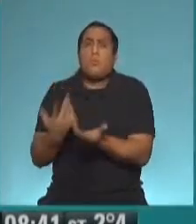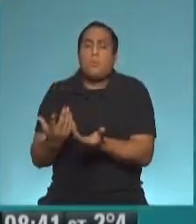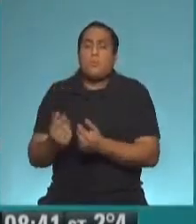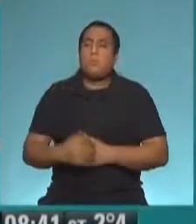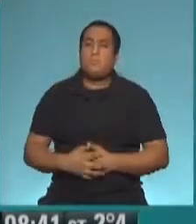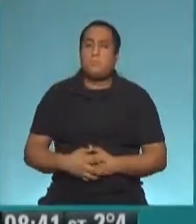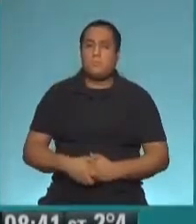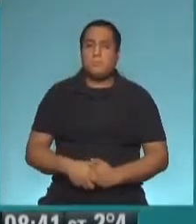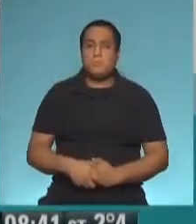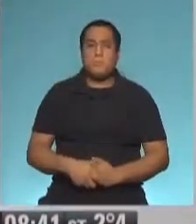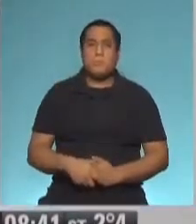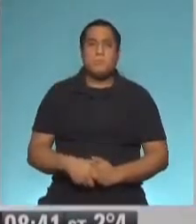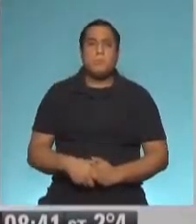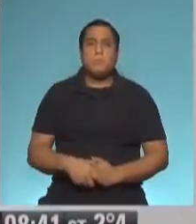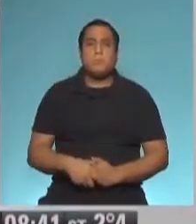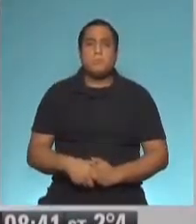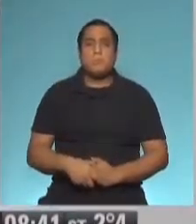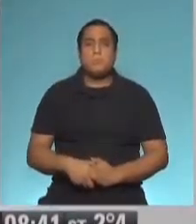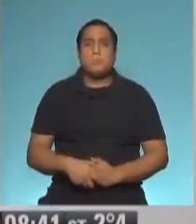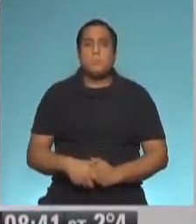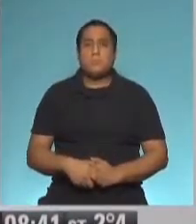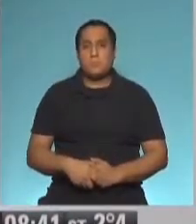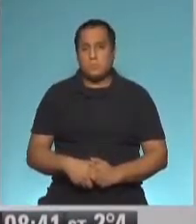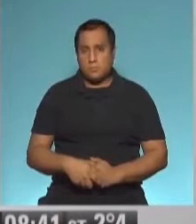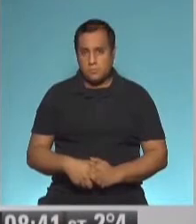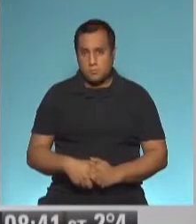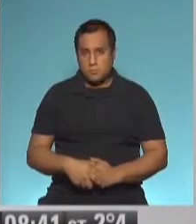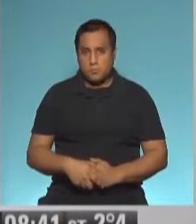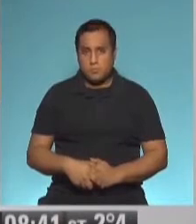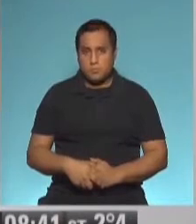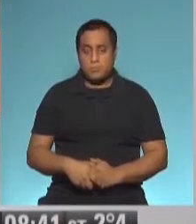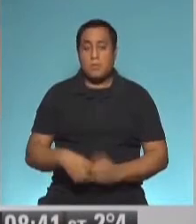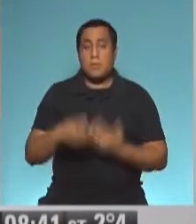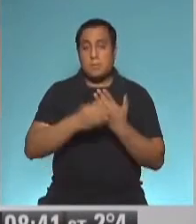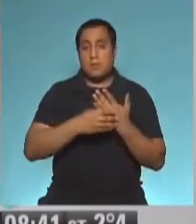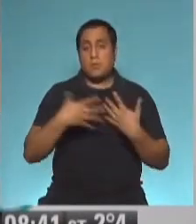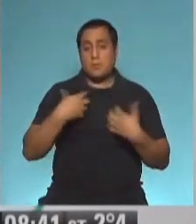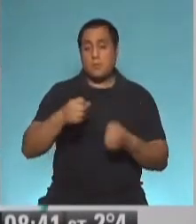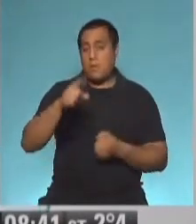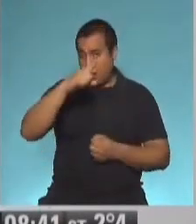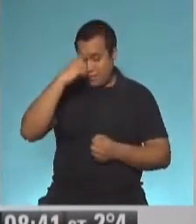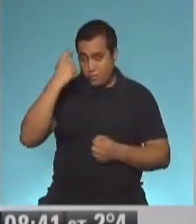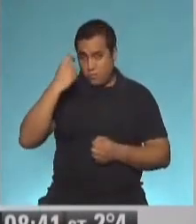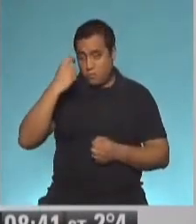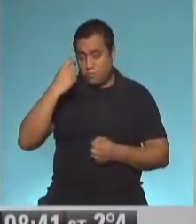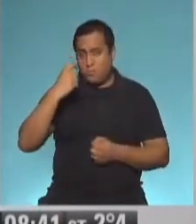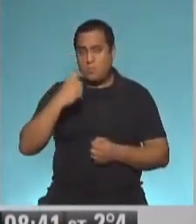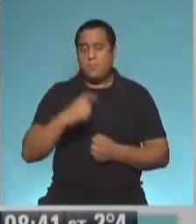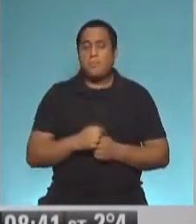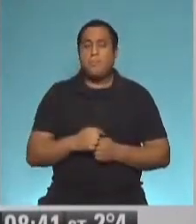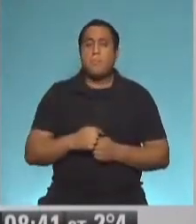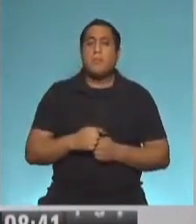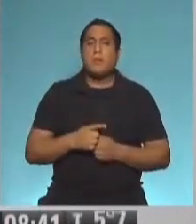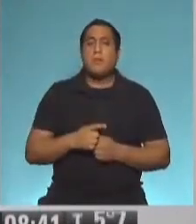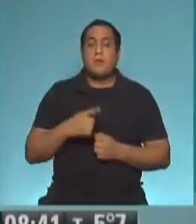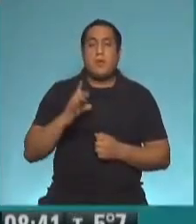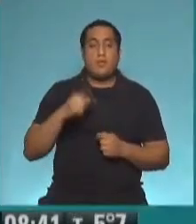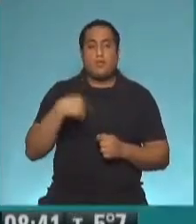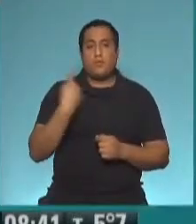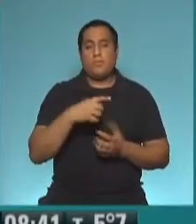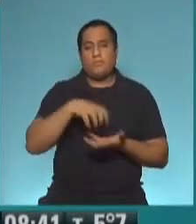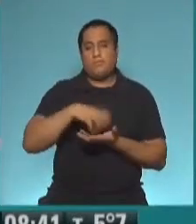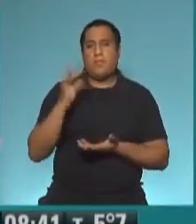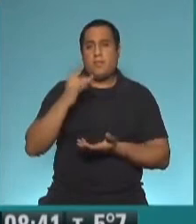Bueno, lo que hace a lo que es inherente al Ministerio de Salud de la Nación, nosotros desde la Dirección de